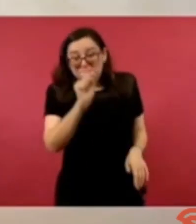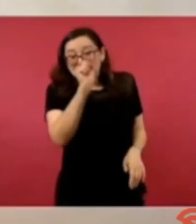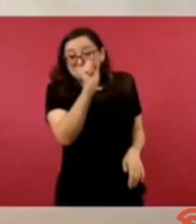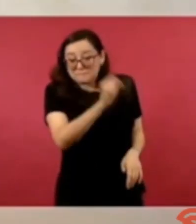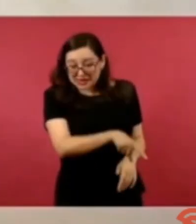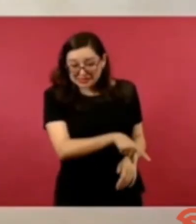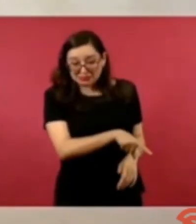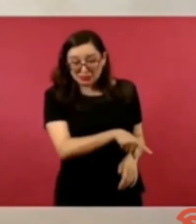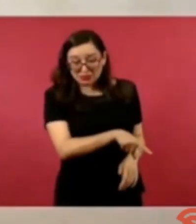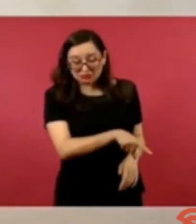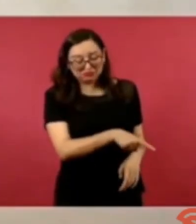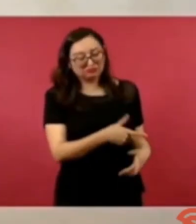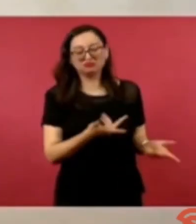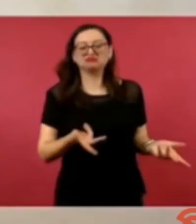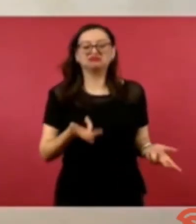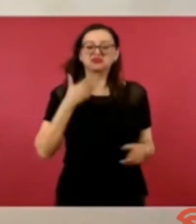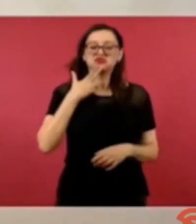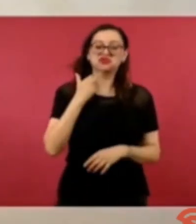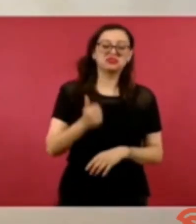ya no